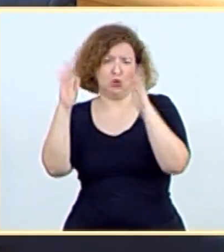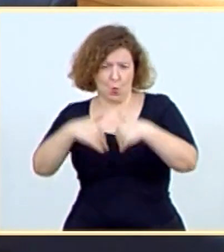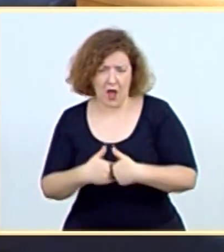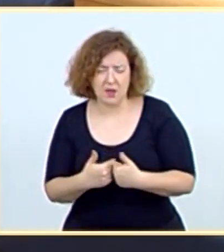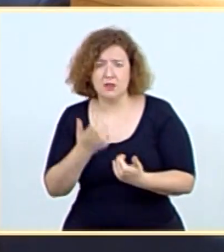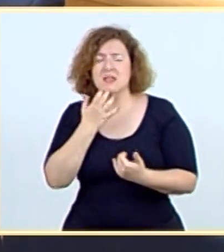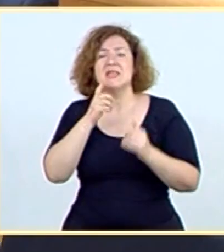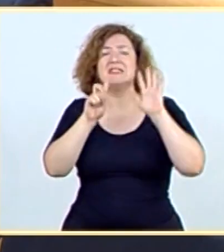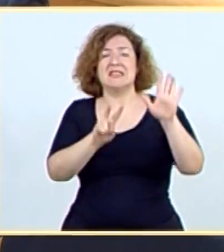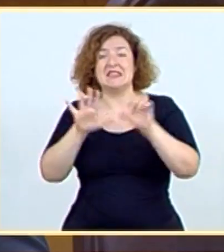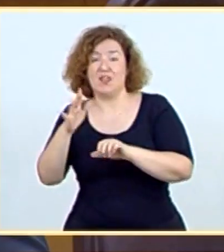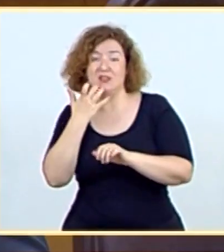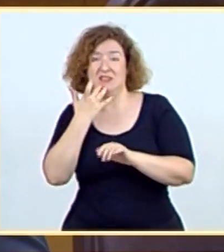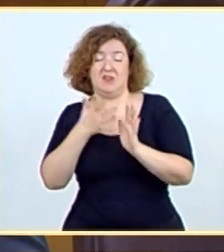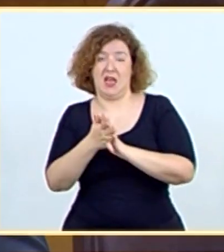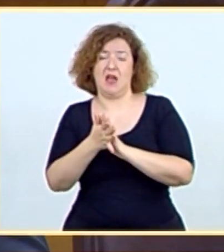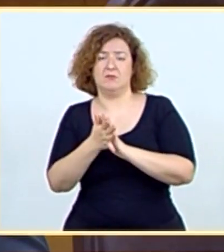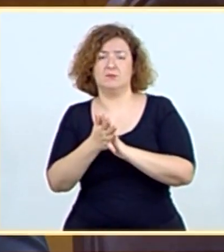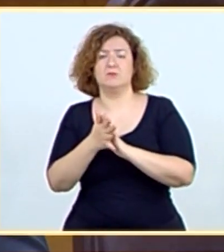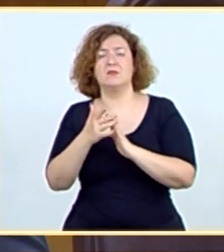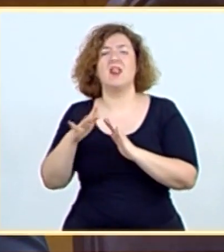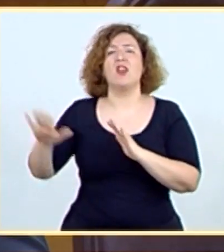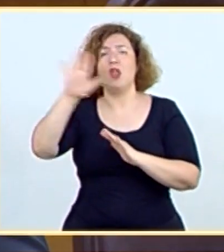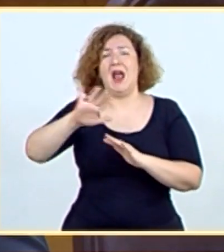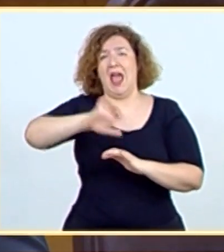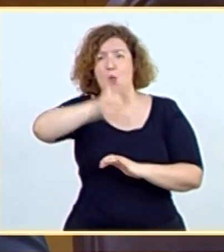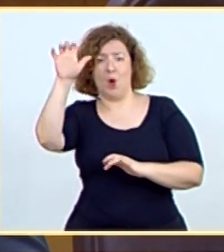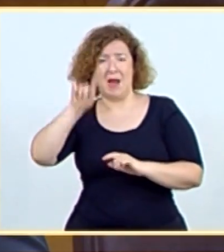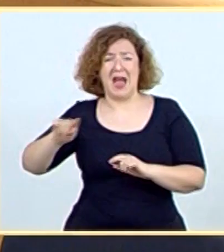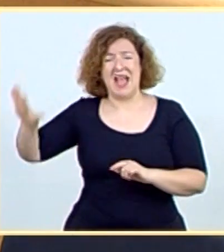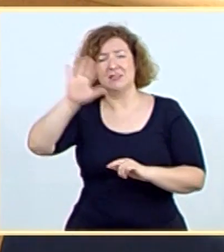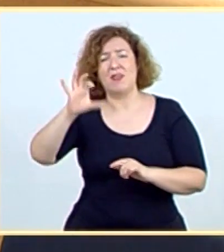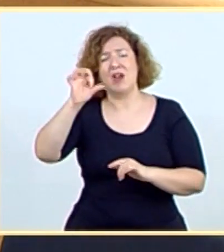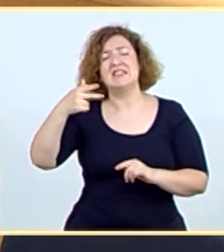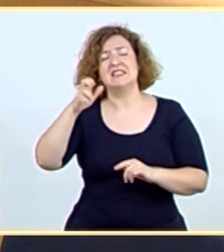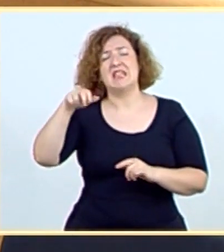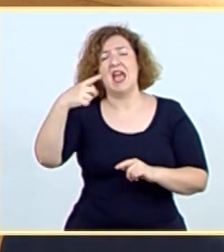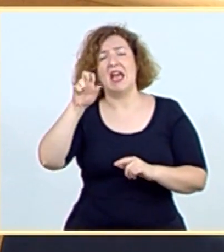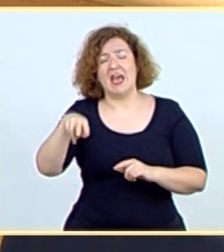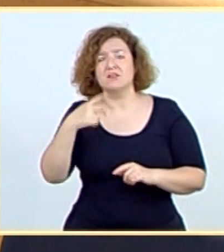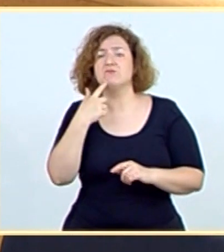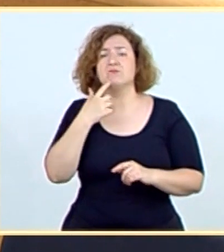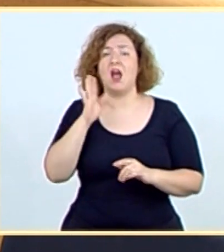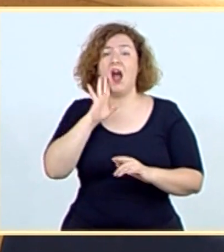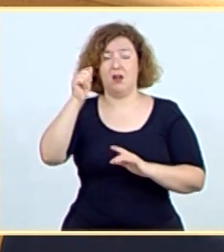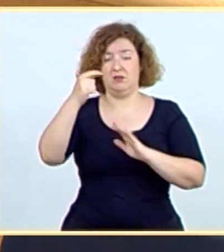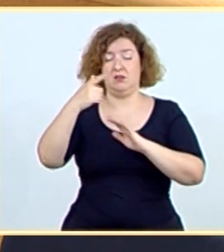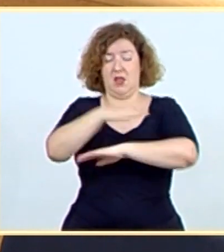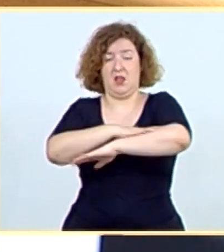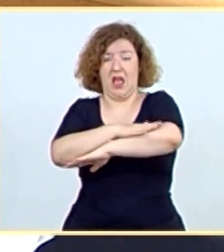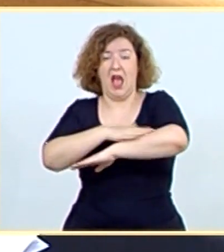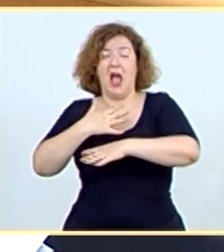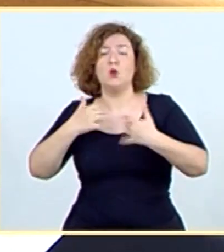75, más o menos la mitad, del espacio Schengen, donde estamos aplicando las recomendaciones que nos han dicho las autoridades sanitarias